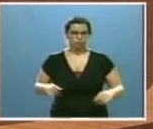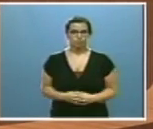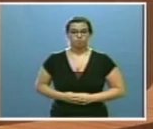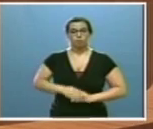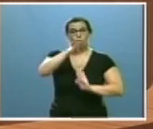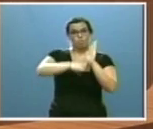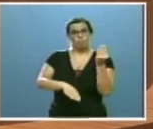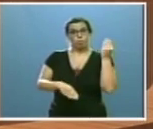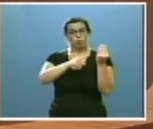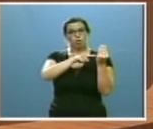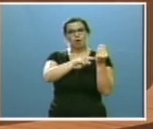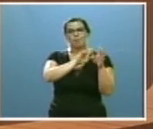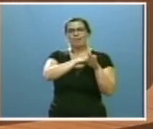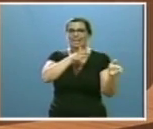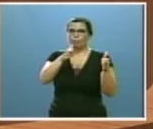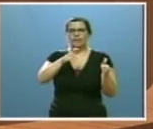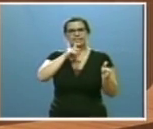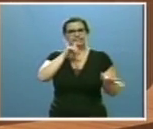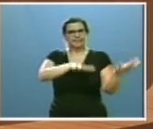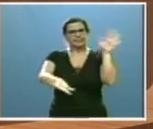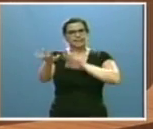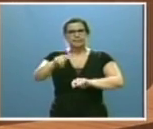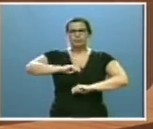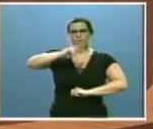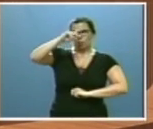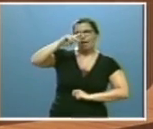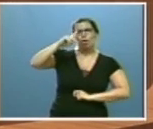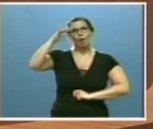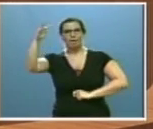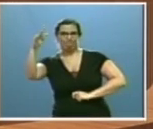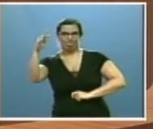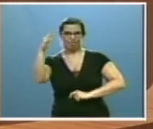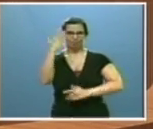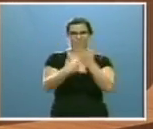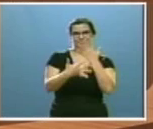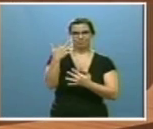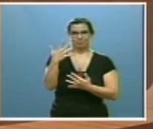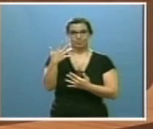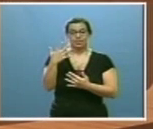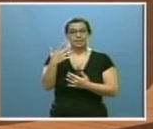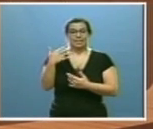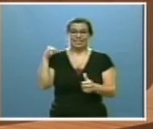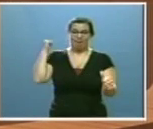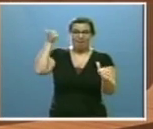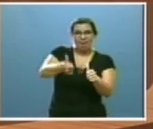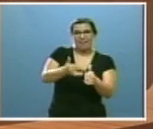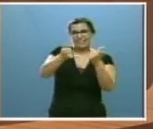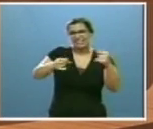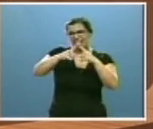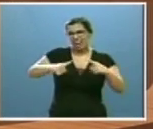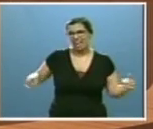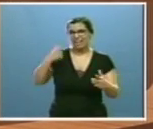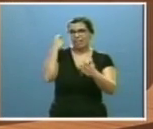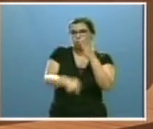para un tiempo complejo de preocupación y de esperanza. En el que la salida de la larga y durísima crisis solo